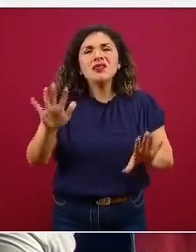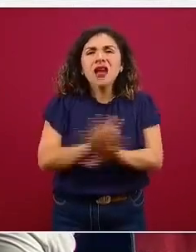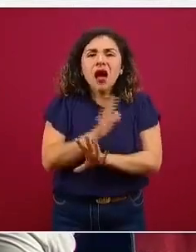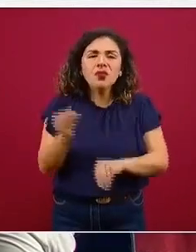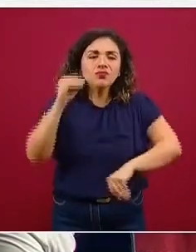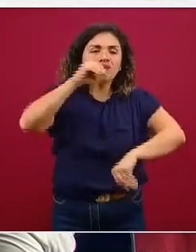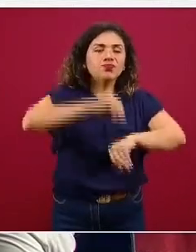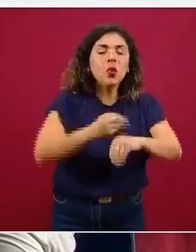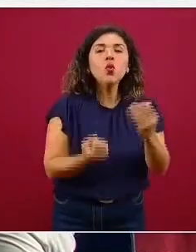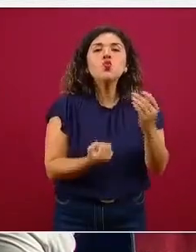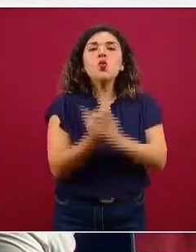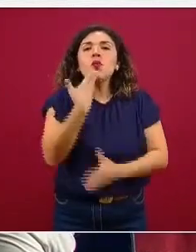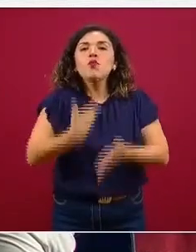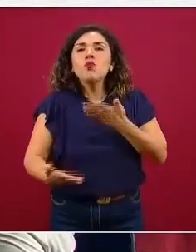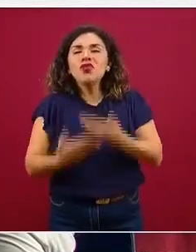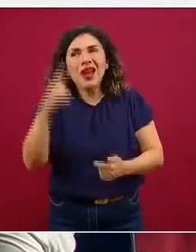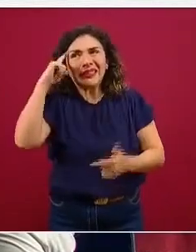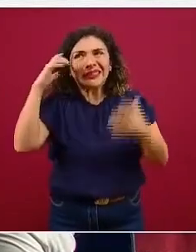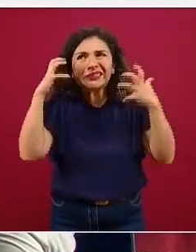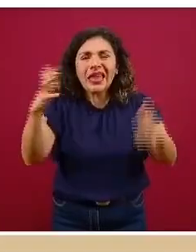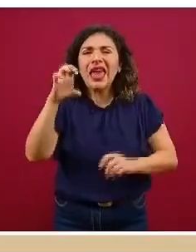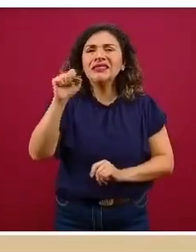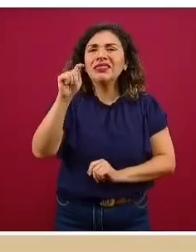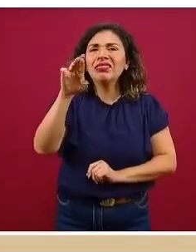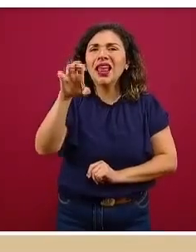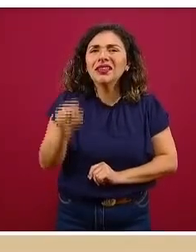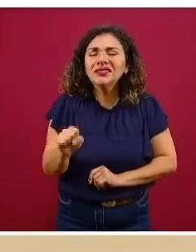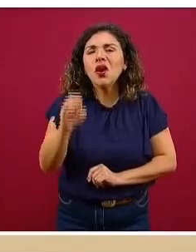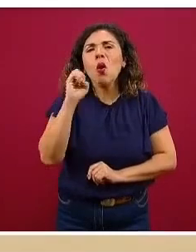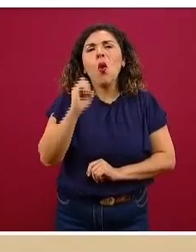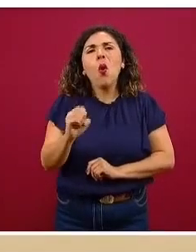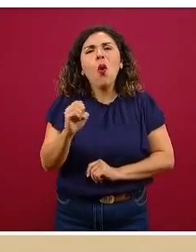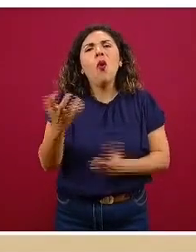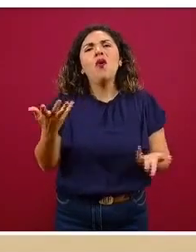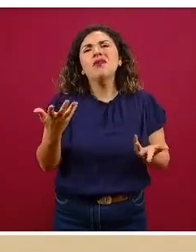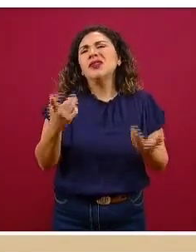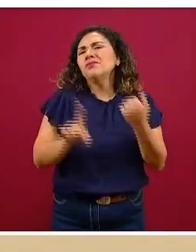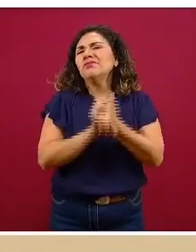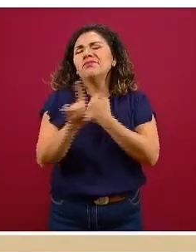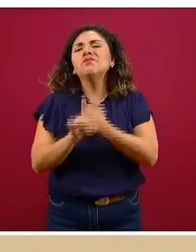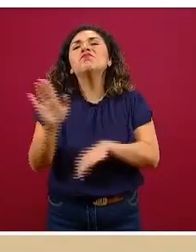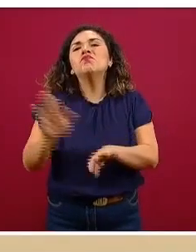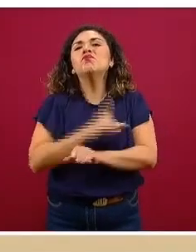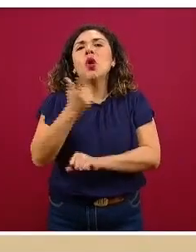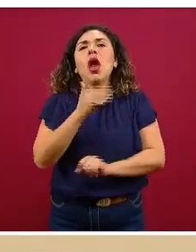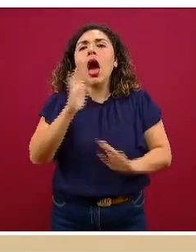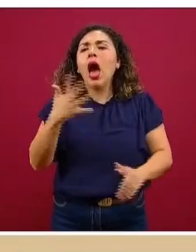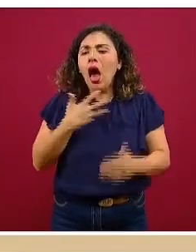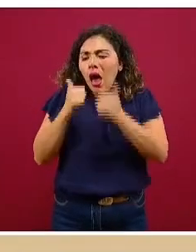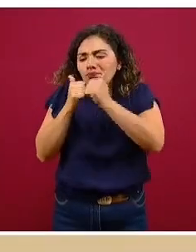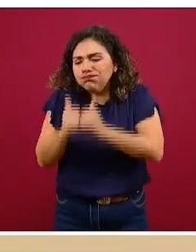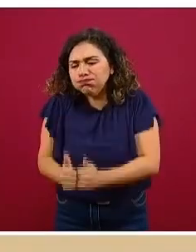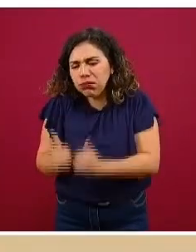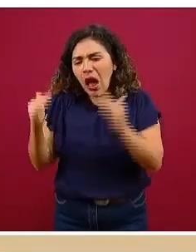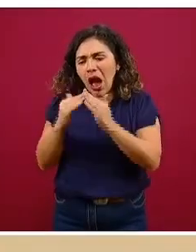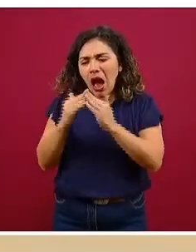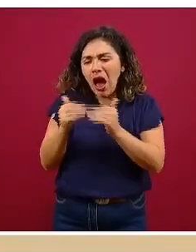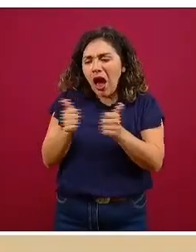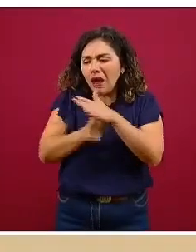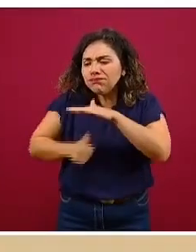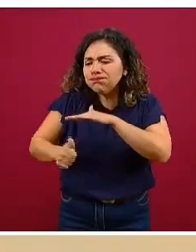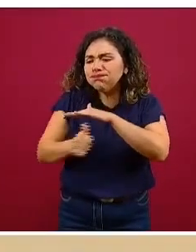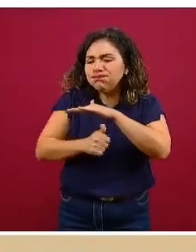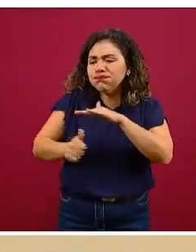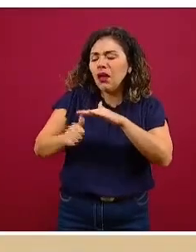trastornos del estrés, como puede ser el estrés postraumático, precisamente por lo que se ha vivido durante la pandemia,